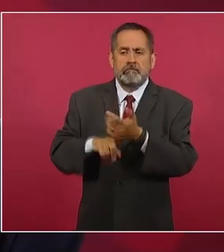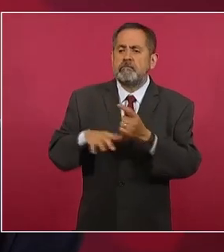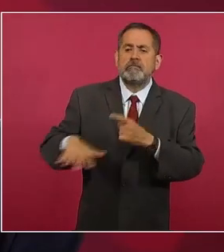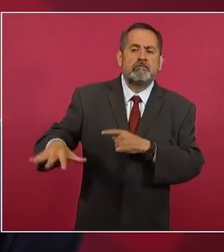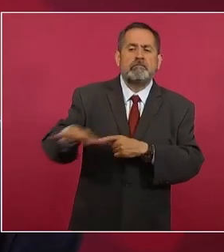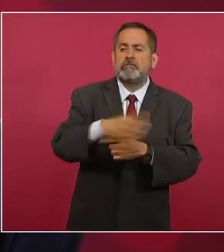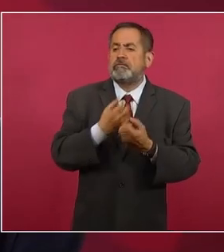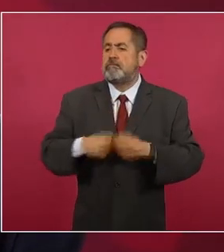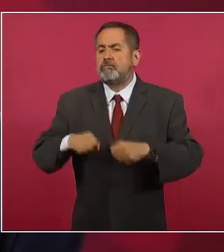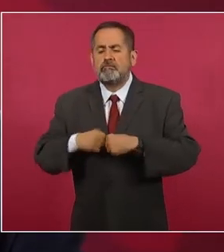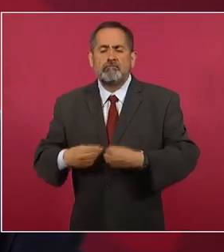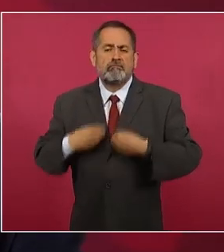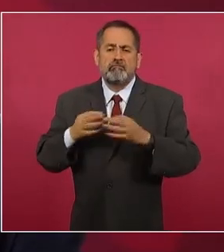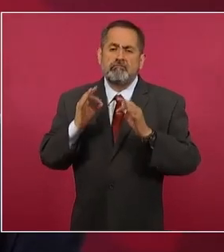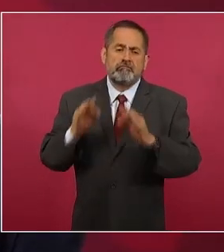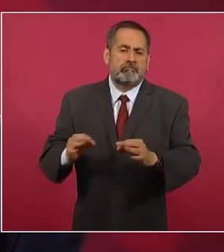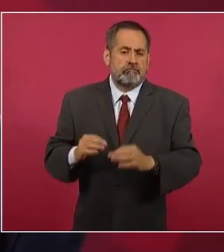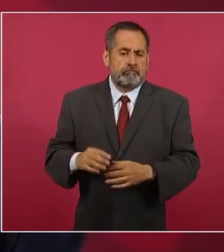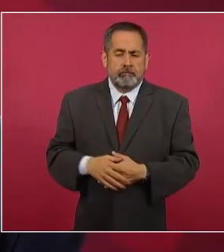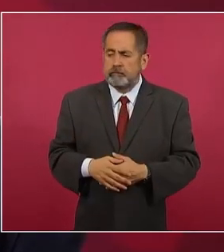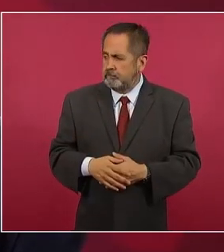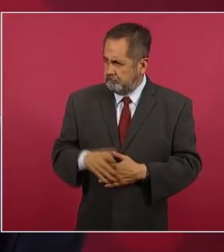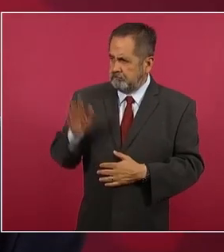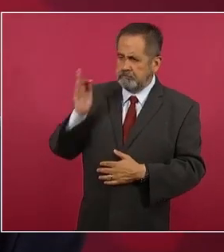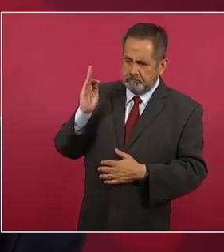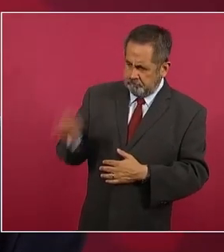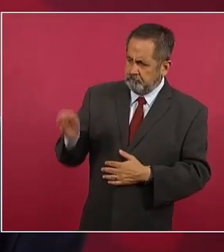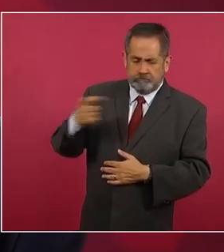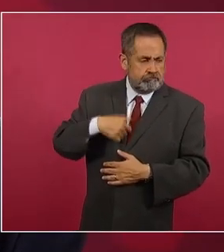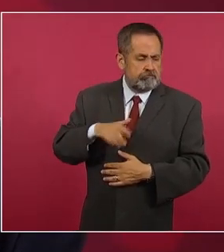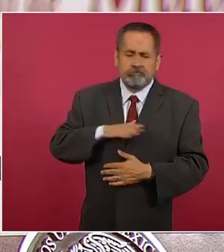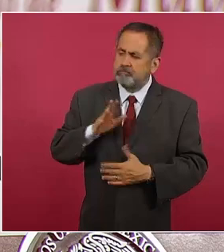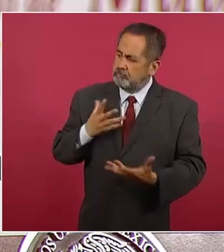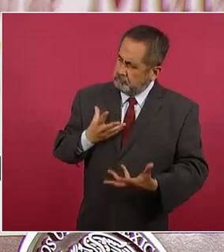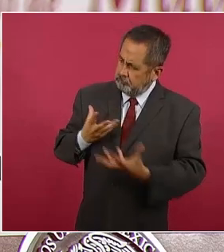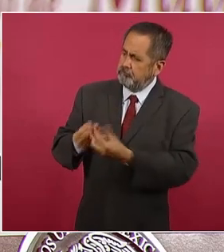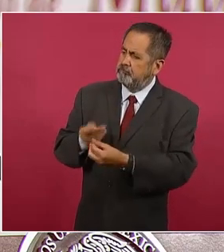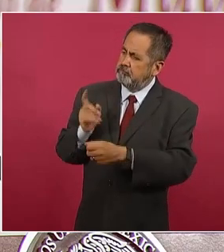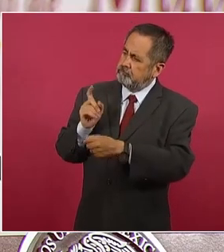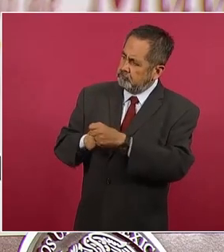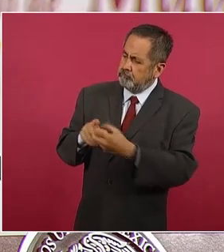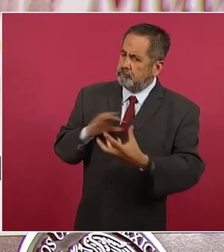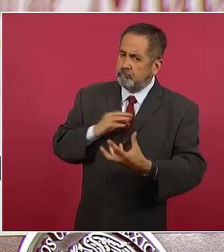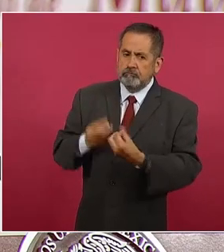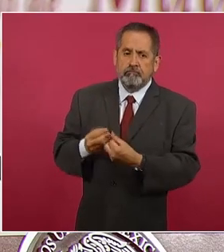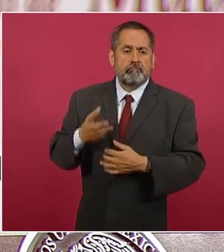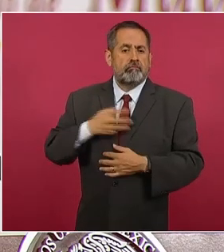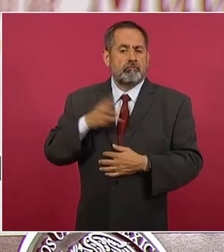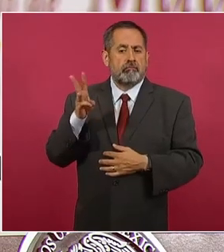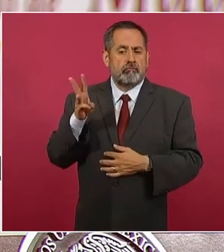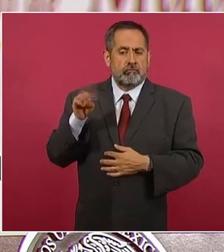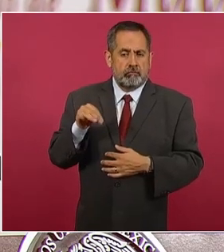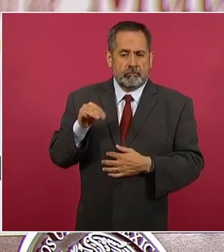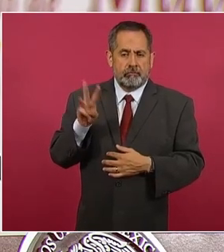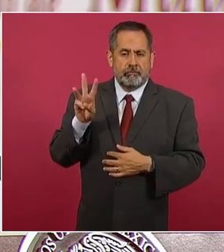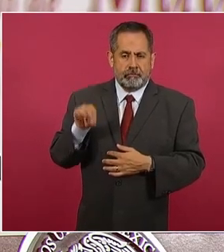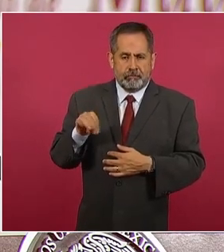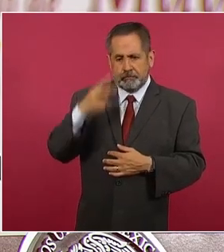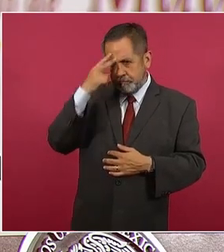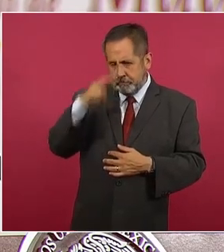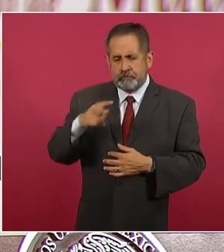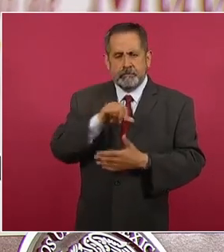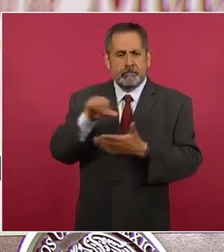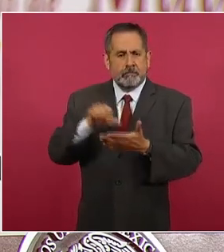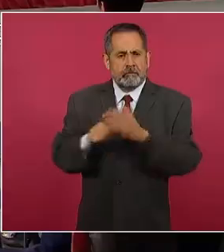nuestra sociedad. Cuenten con el compromiso de las cadenas comerciales minoristas y de Walmart de México y Centroamérica para lograr esos